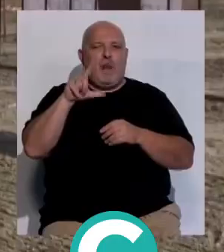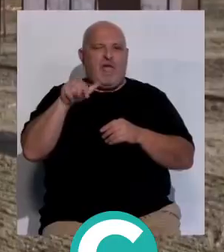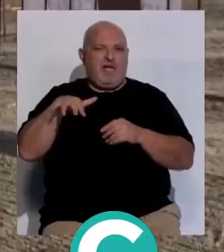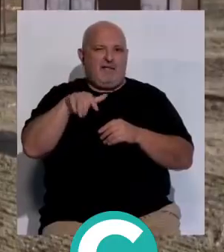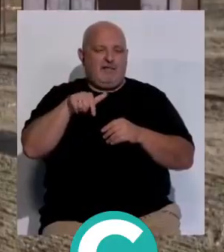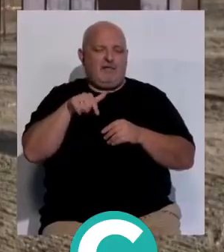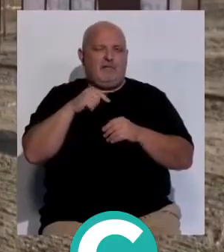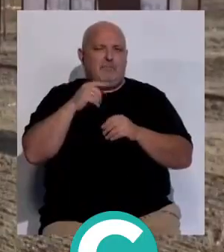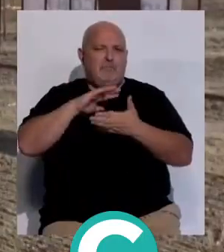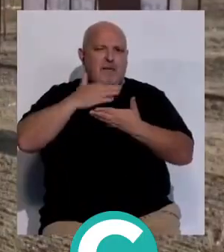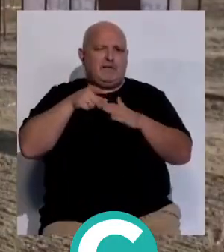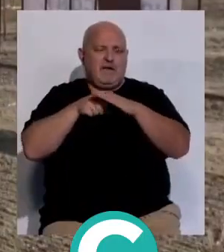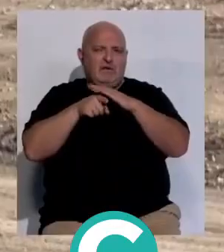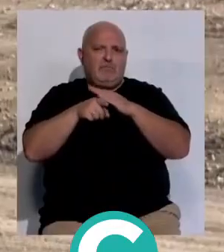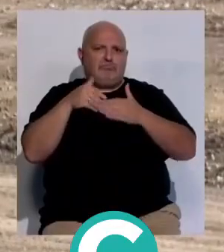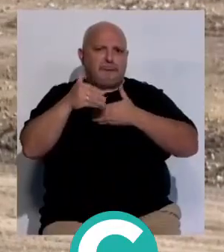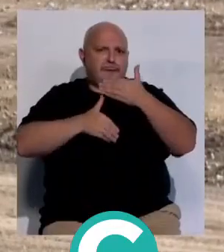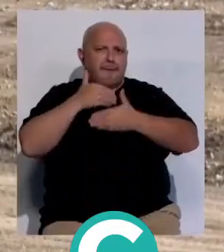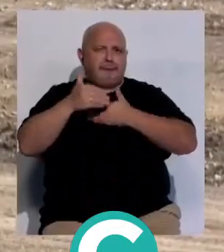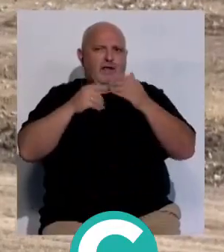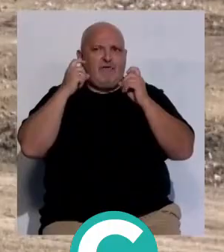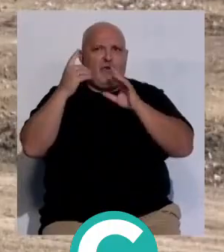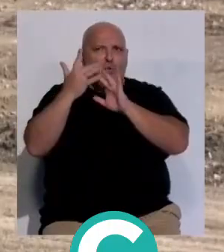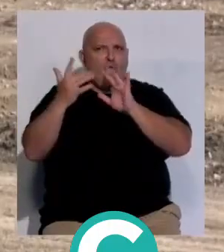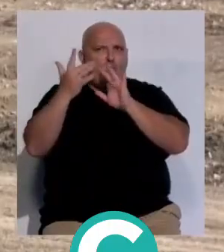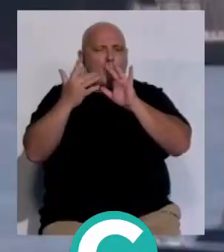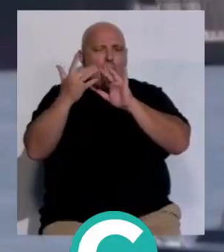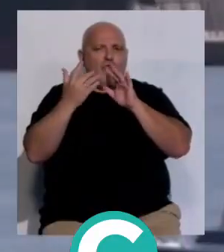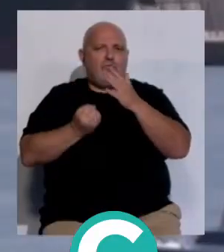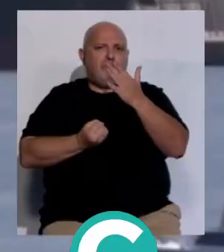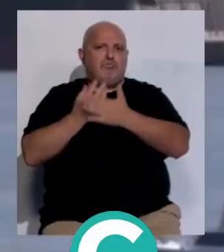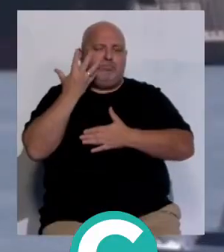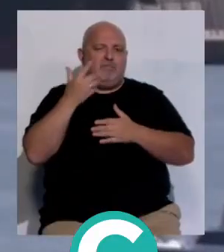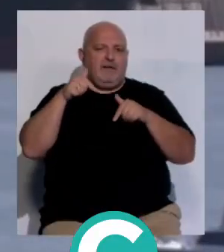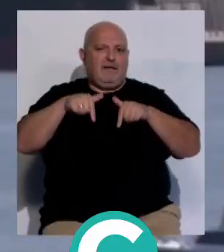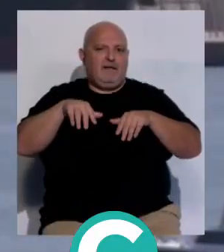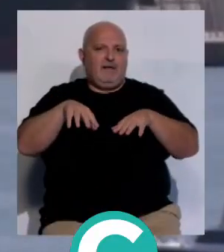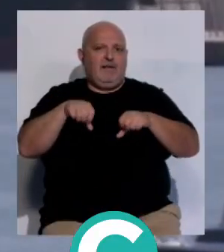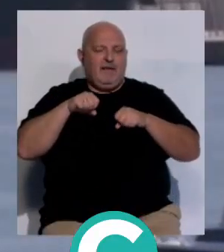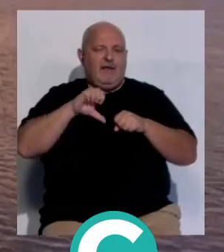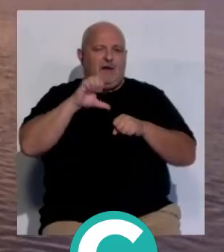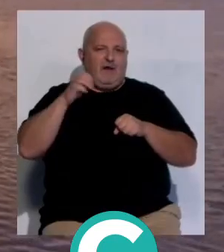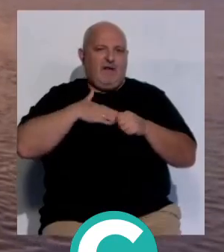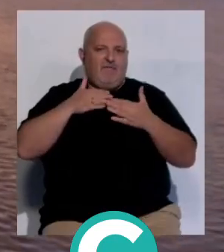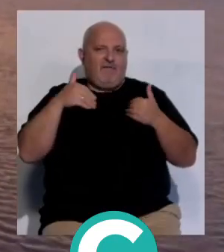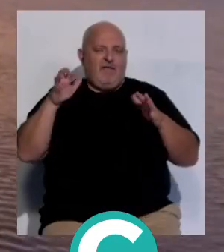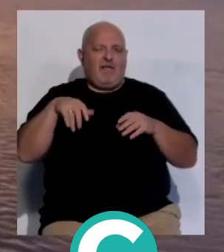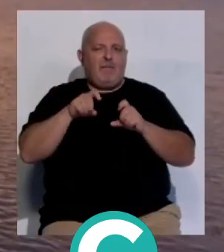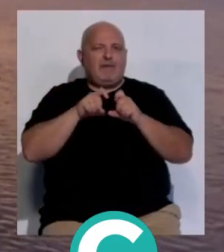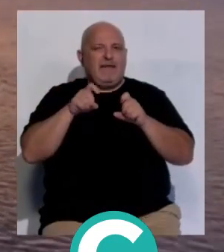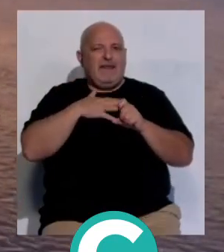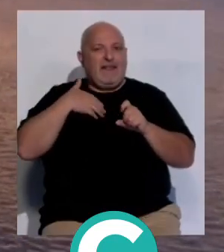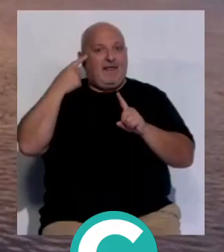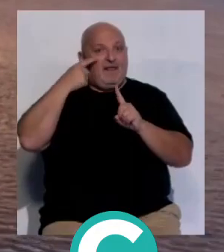después de meses de tramitación y enormes esfuerzos para implantarse aquí en Europa en nuestra bahía la compañía